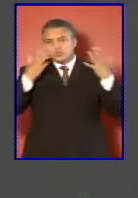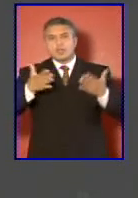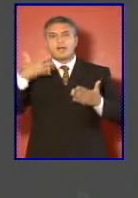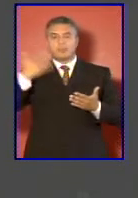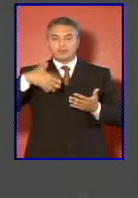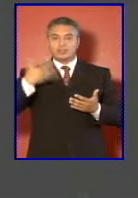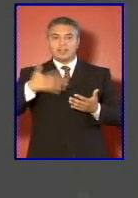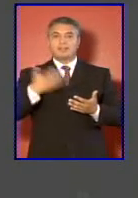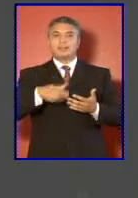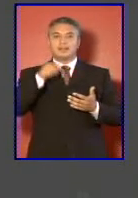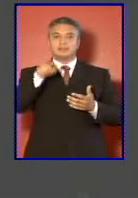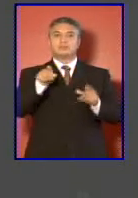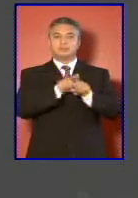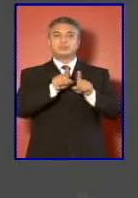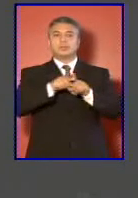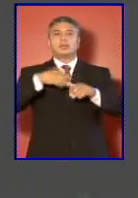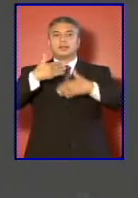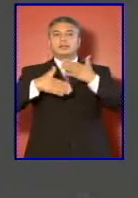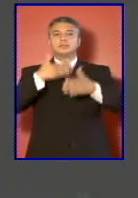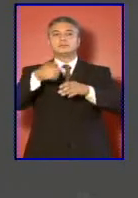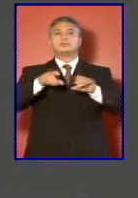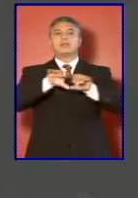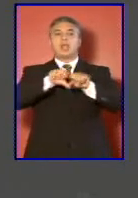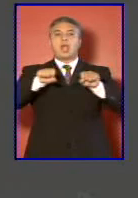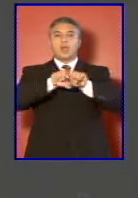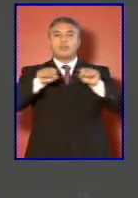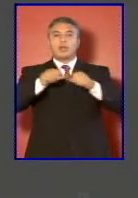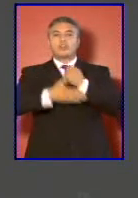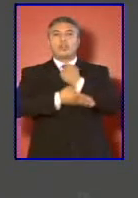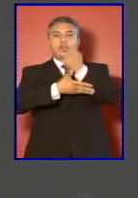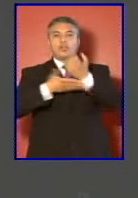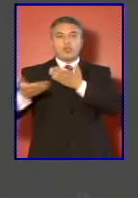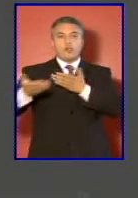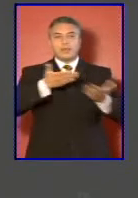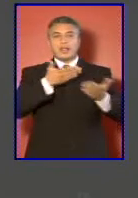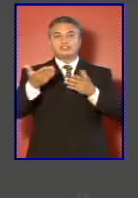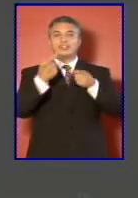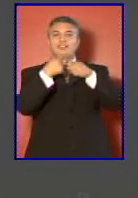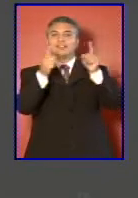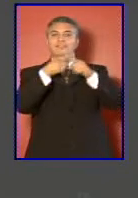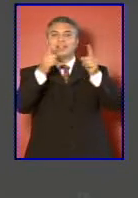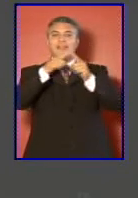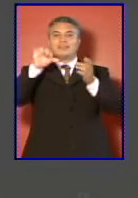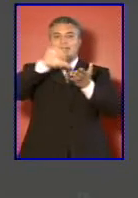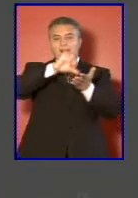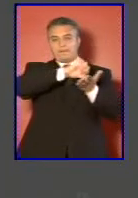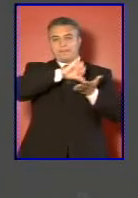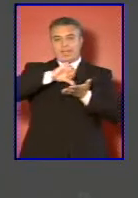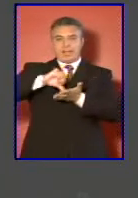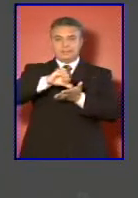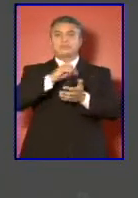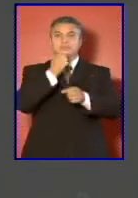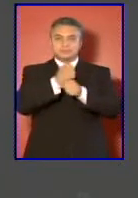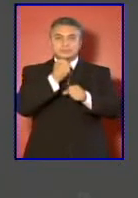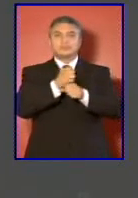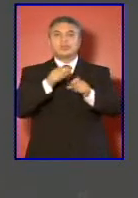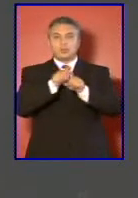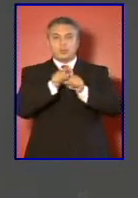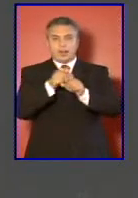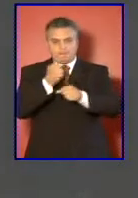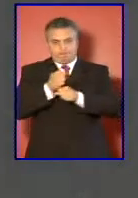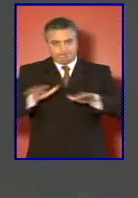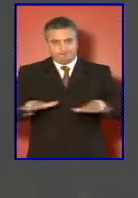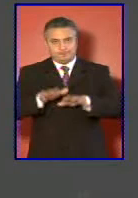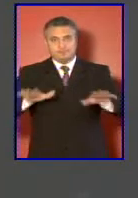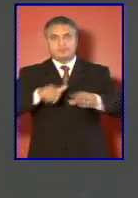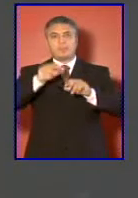de UNASUR en la generación de acuerdos de cooperación con diversos países y en las misiones de paz desarrolladas por Naciones